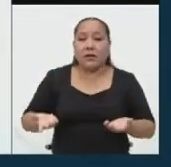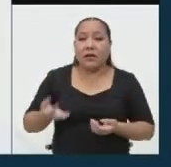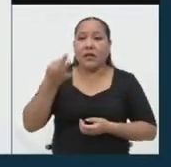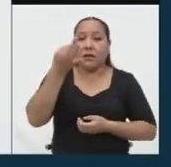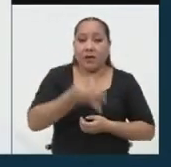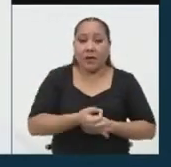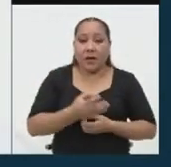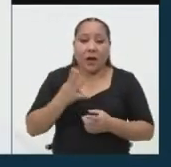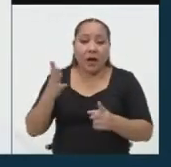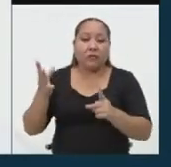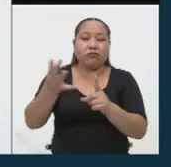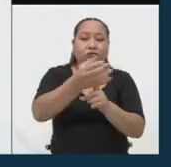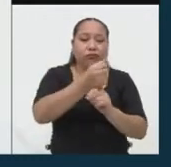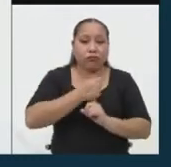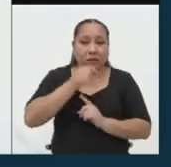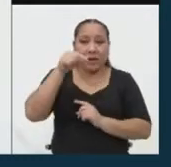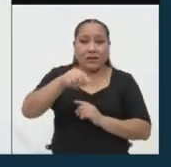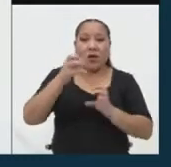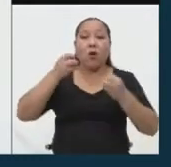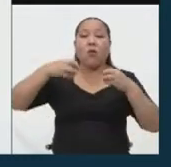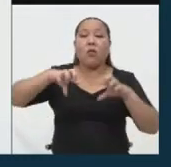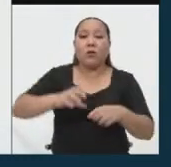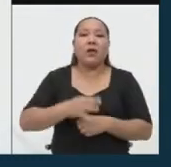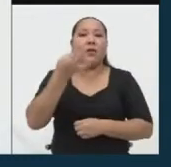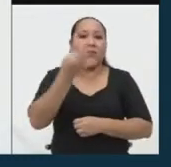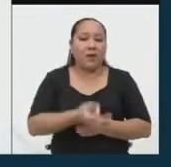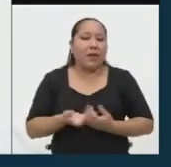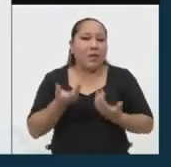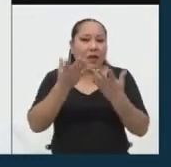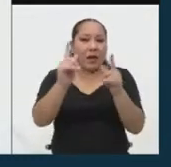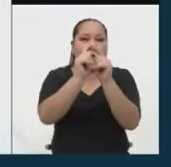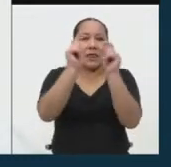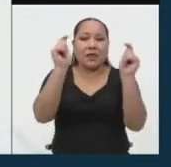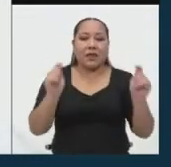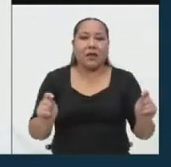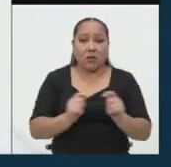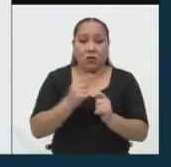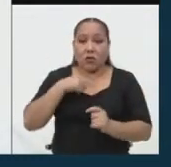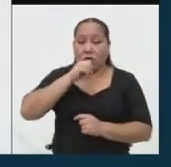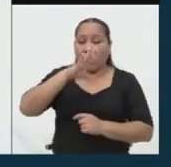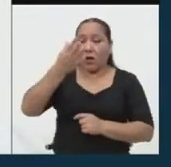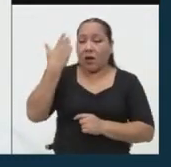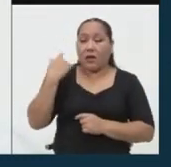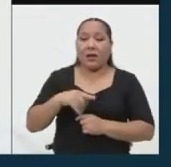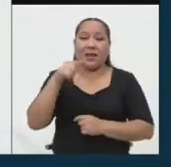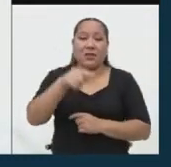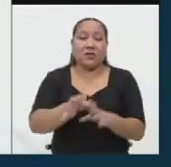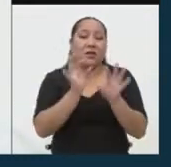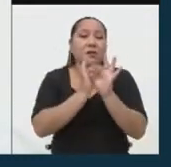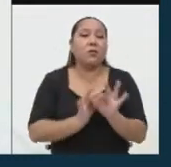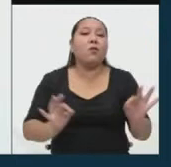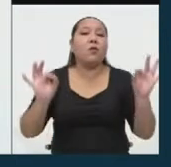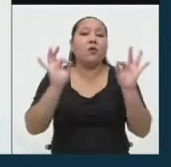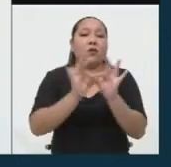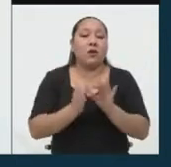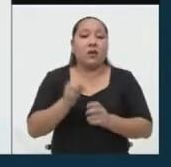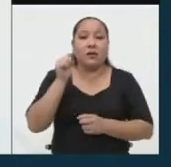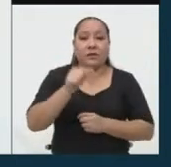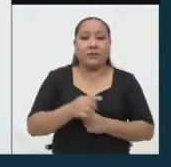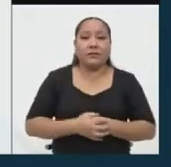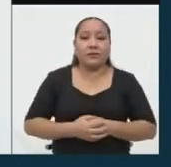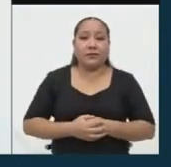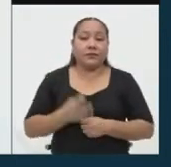esta oportunidad de titularidad, como lo mencioné, es muy importante porque así